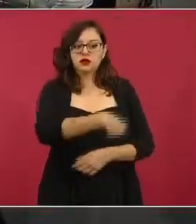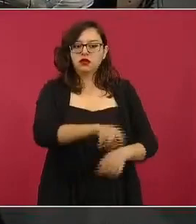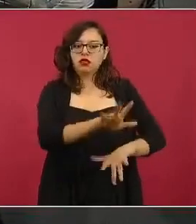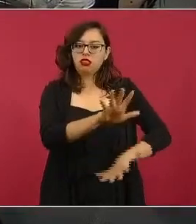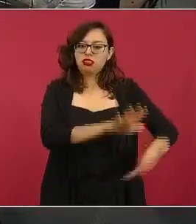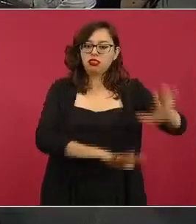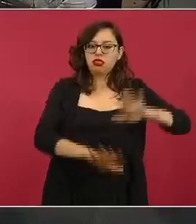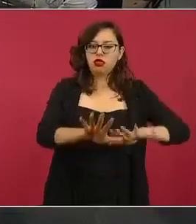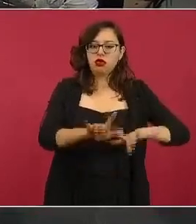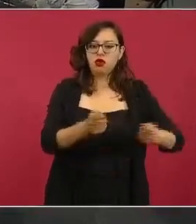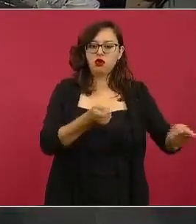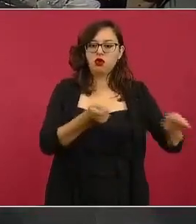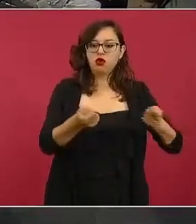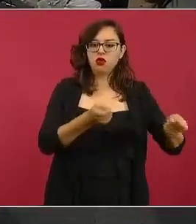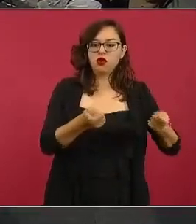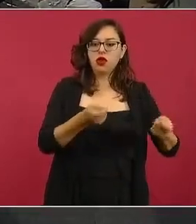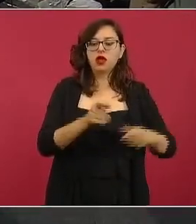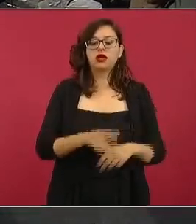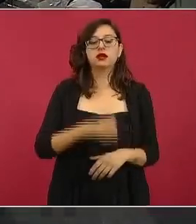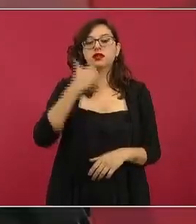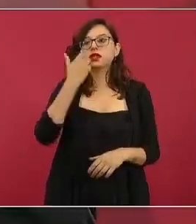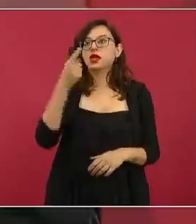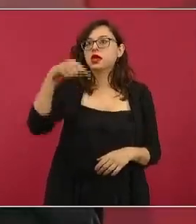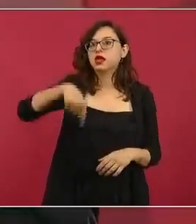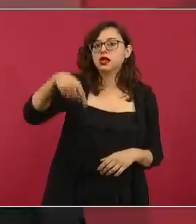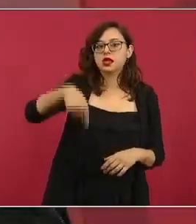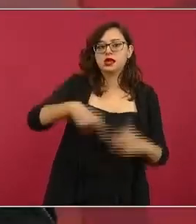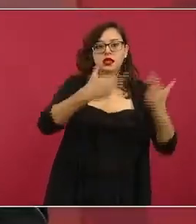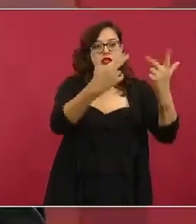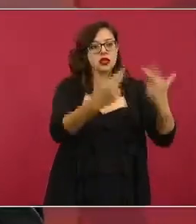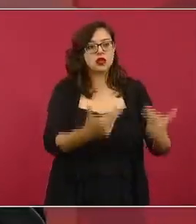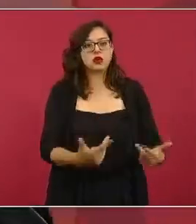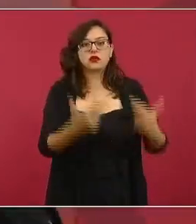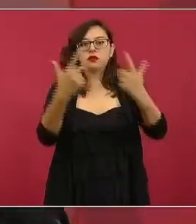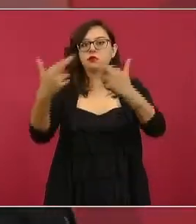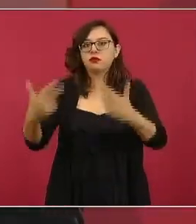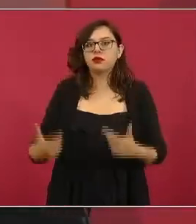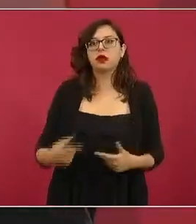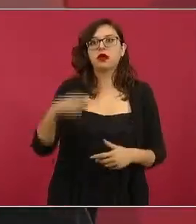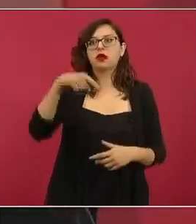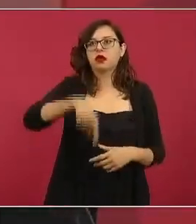vandalizar el palacio y la catedral